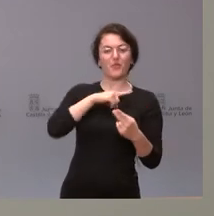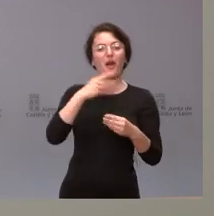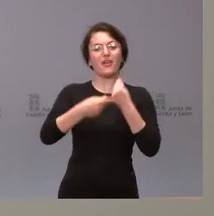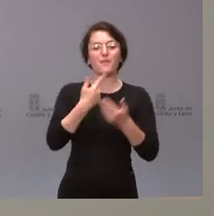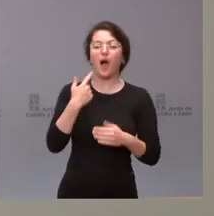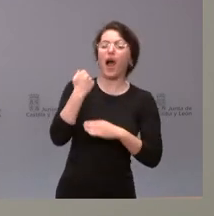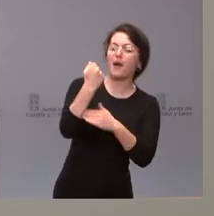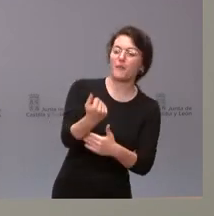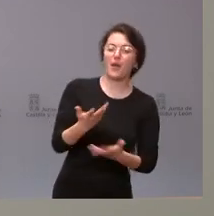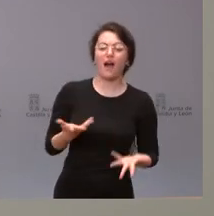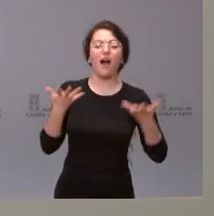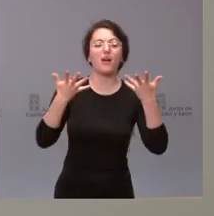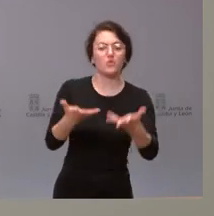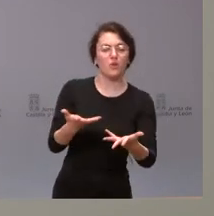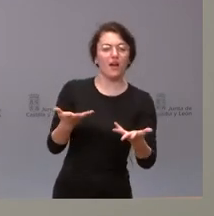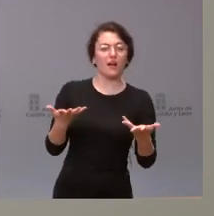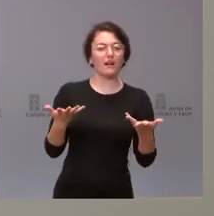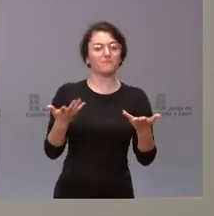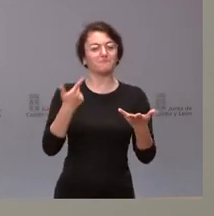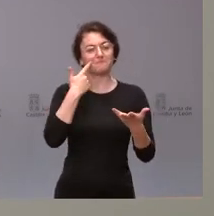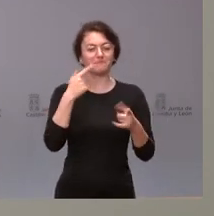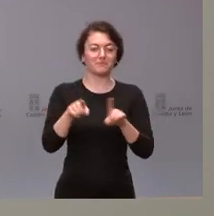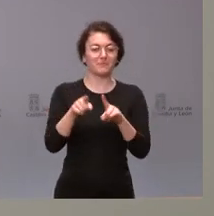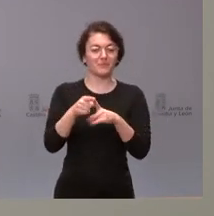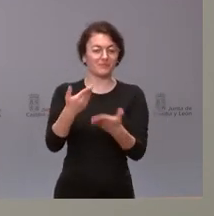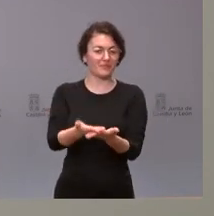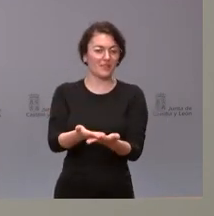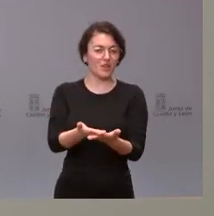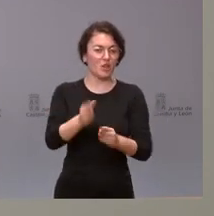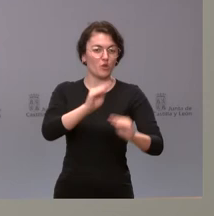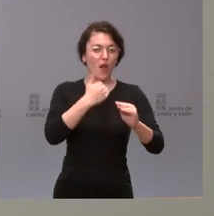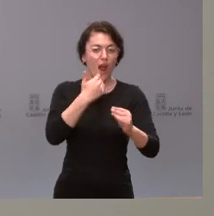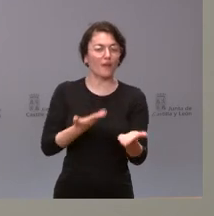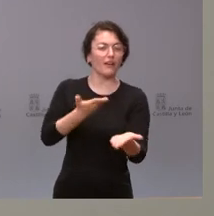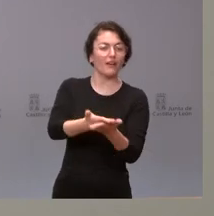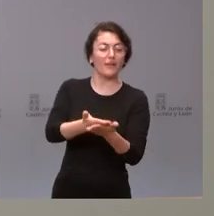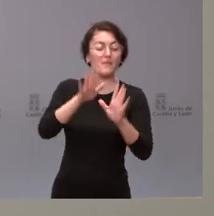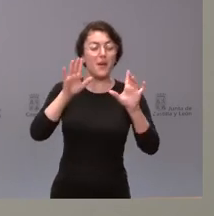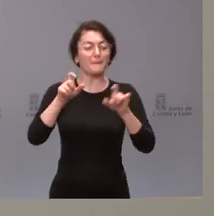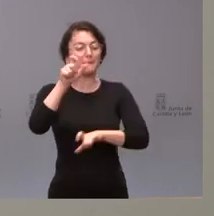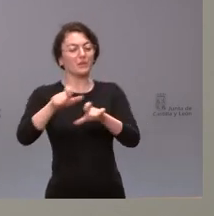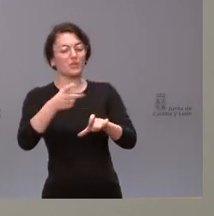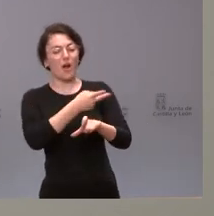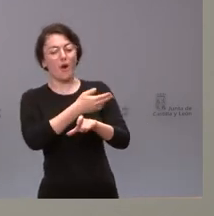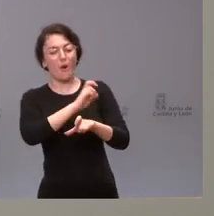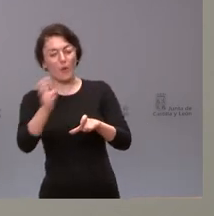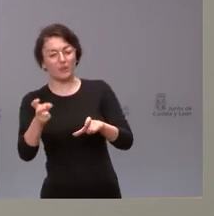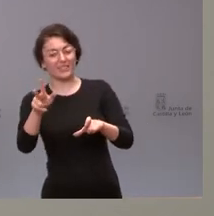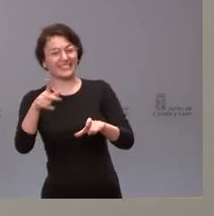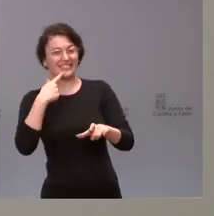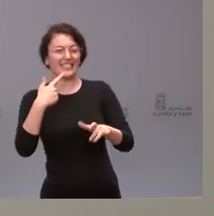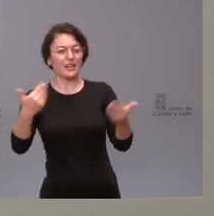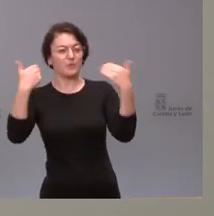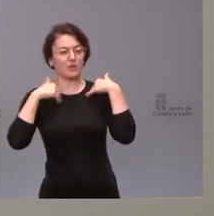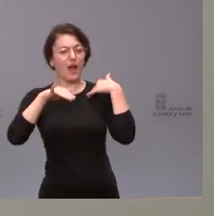a salvar empresas y a poner soluciones encima de la mesa. Y aquellas otras personas que, aun teniendo responsabilidades institucionales sobre la